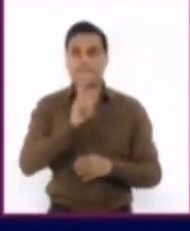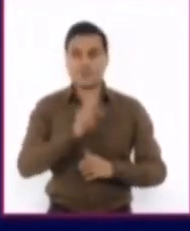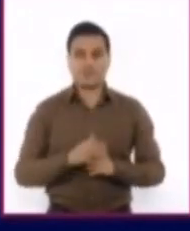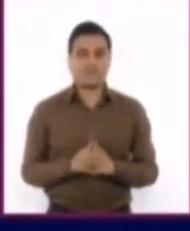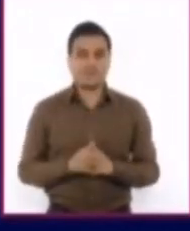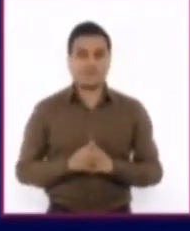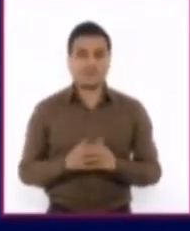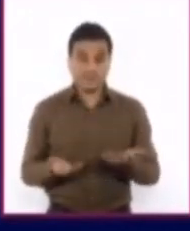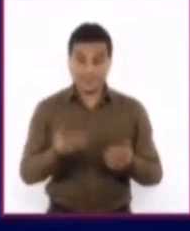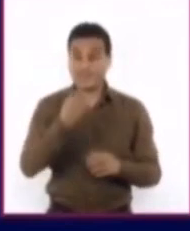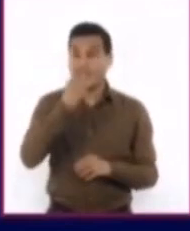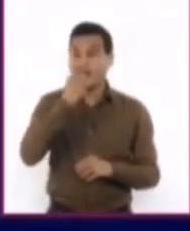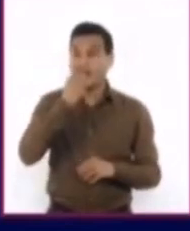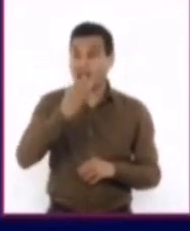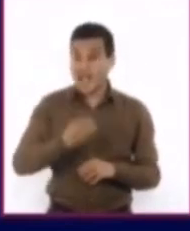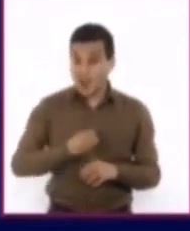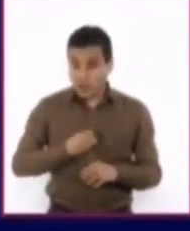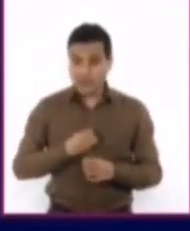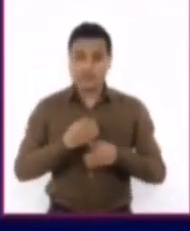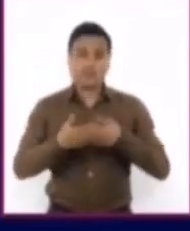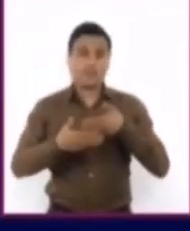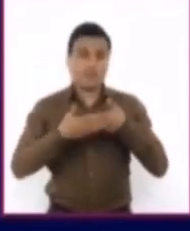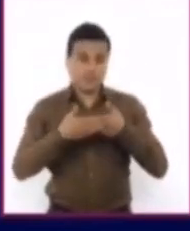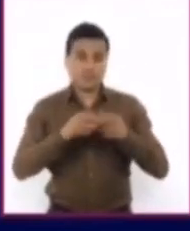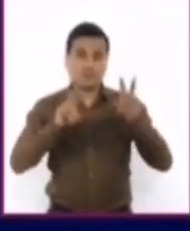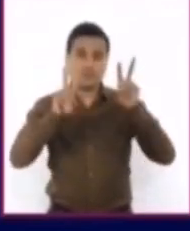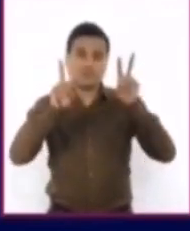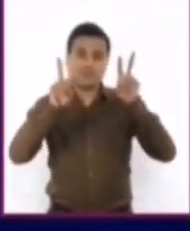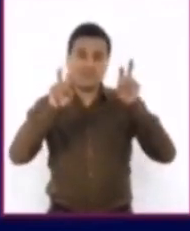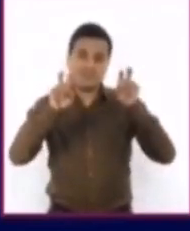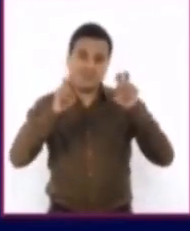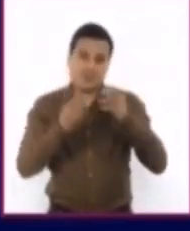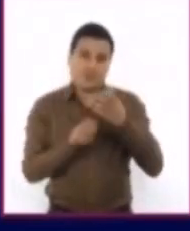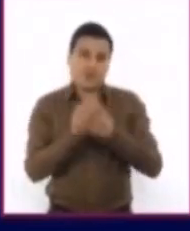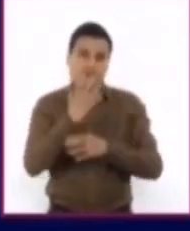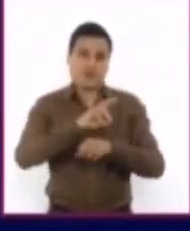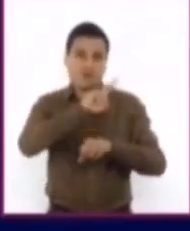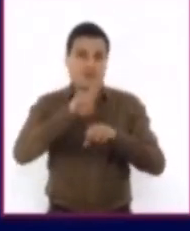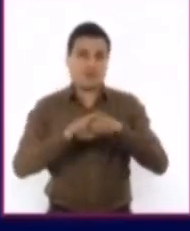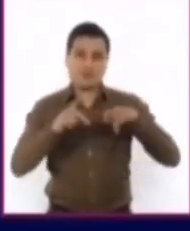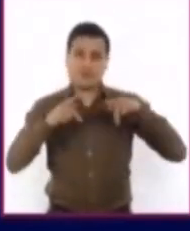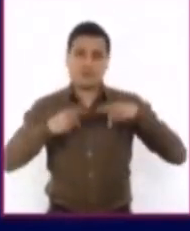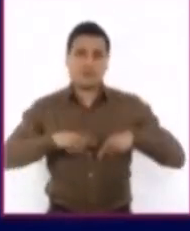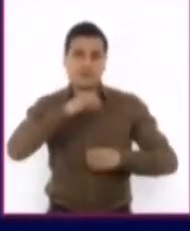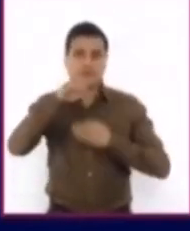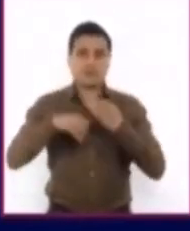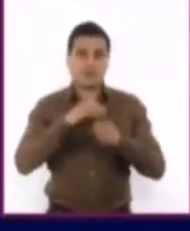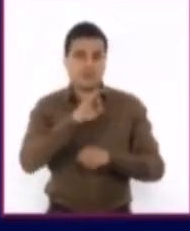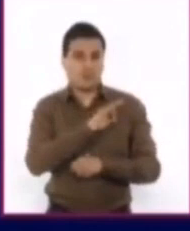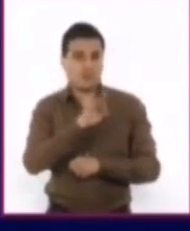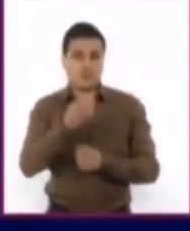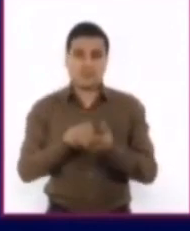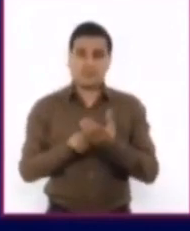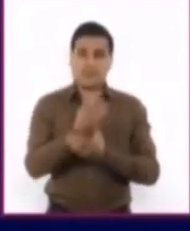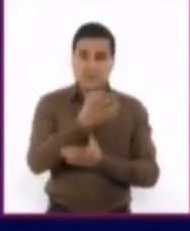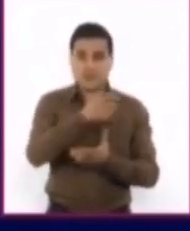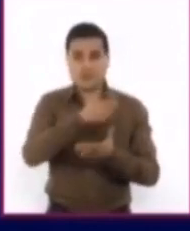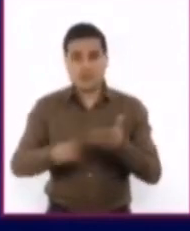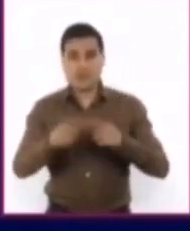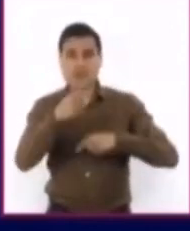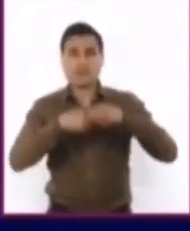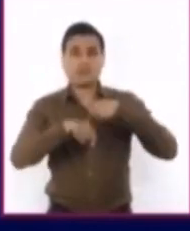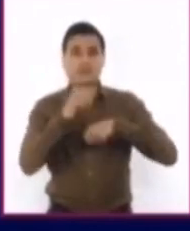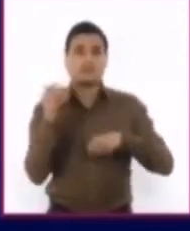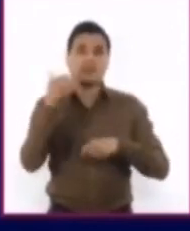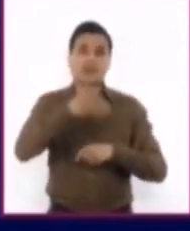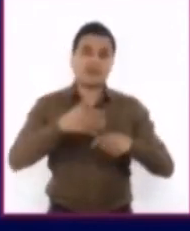Aunque regresemos a una verdadera normalidad donde todos podamos salir a pasear, a alguna tienda a